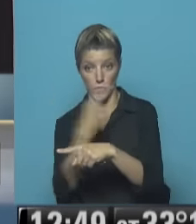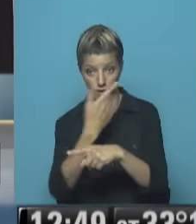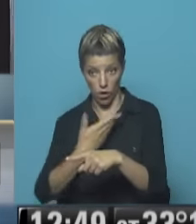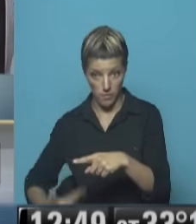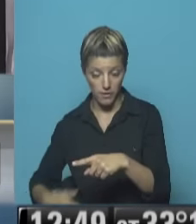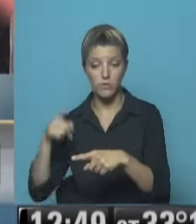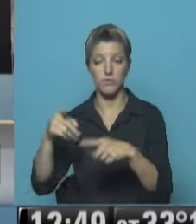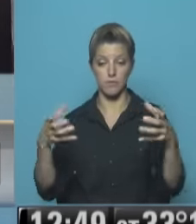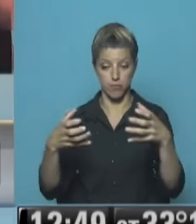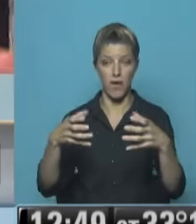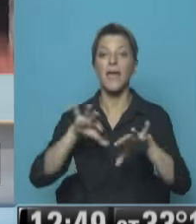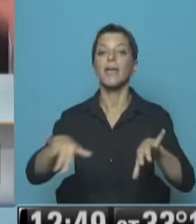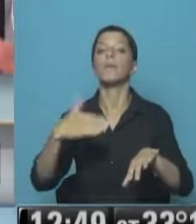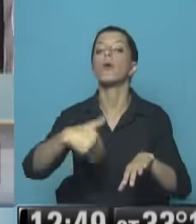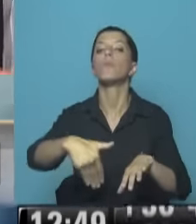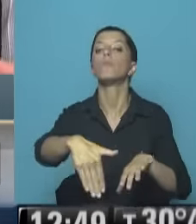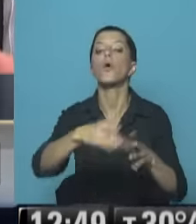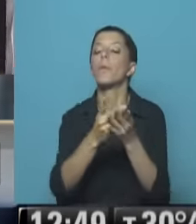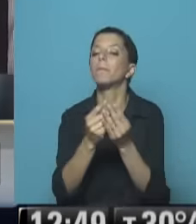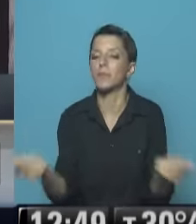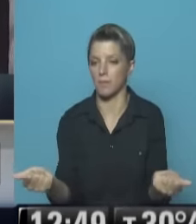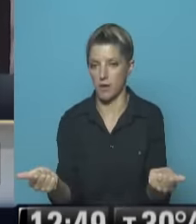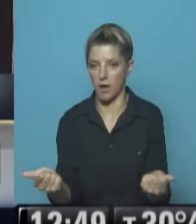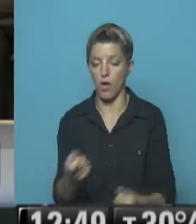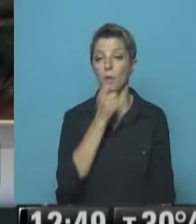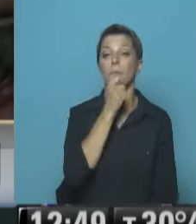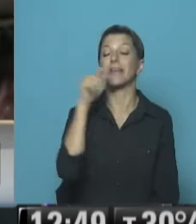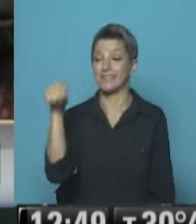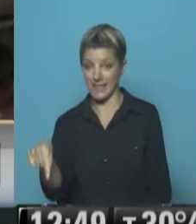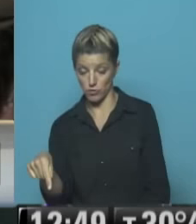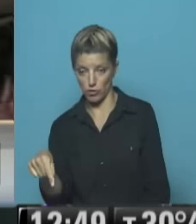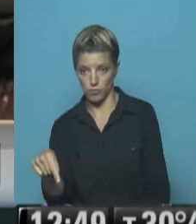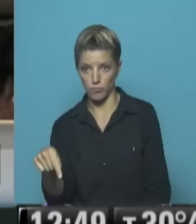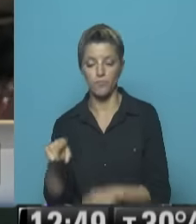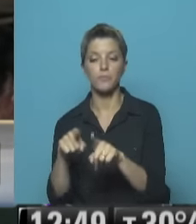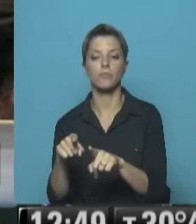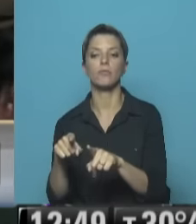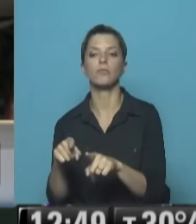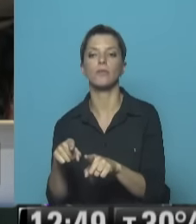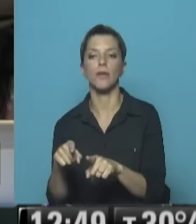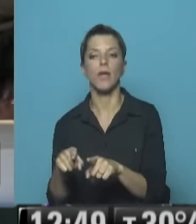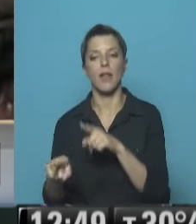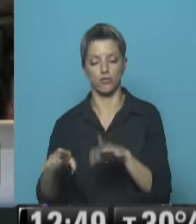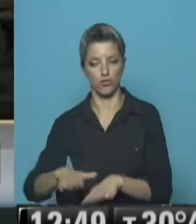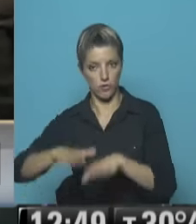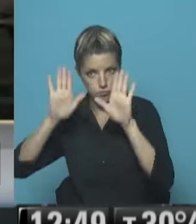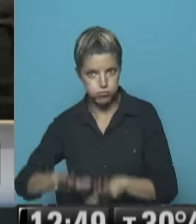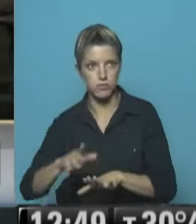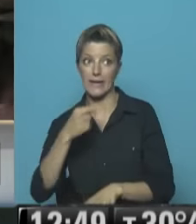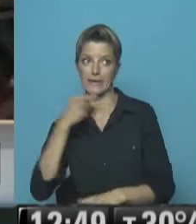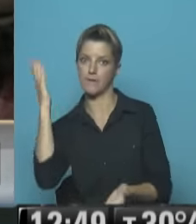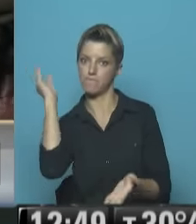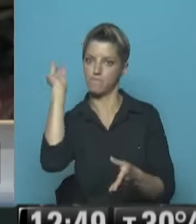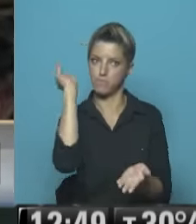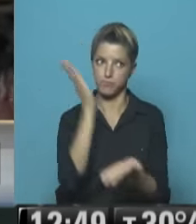Todo este proceso Porque si desde la oposición Se consolida esta posición dura De querer derrocar al